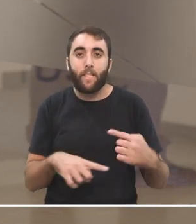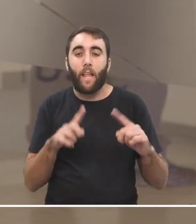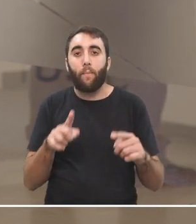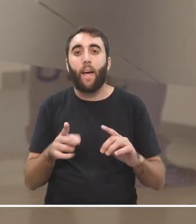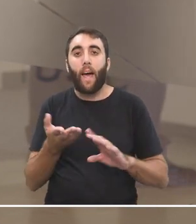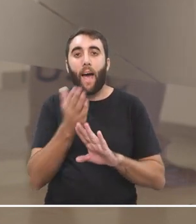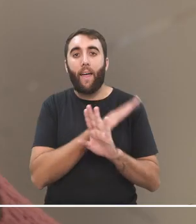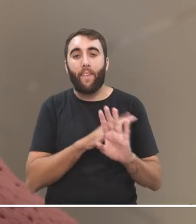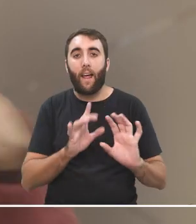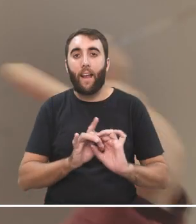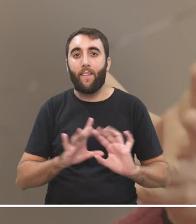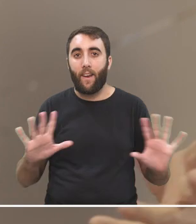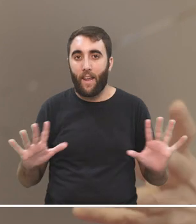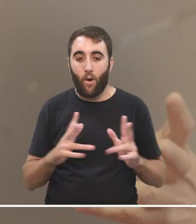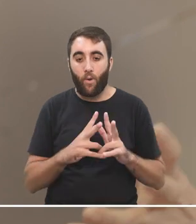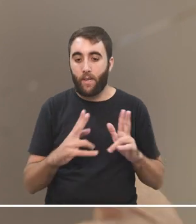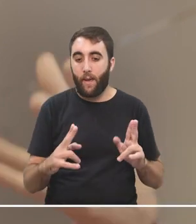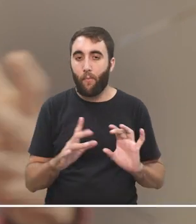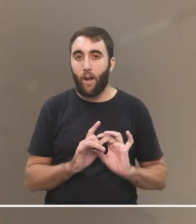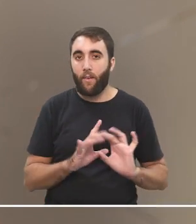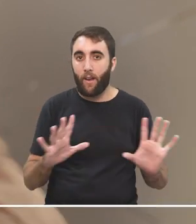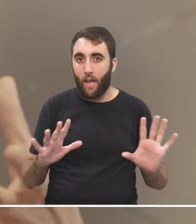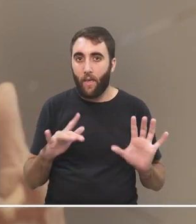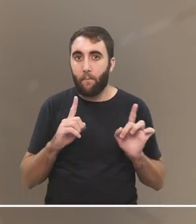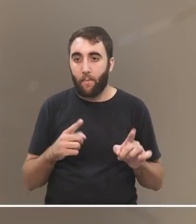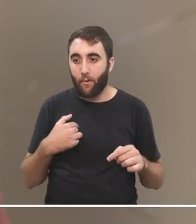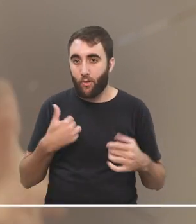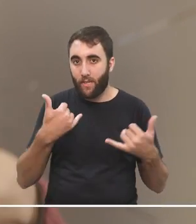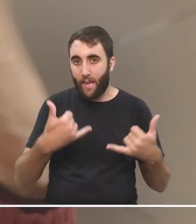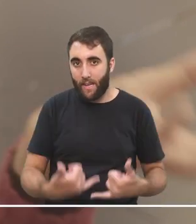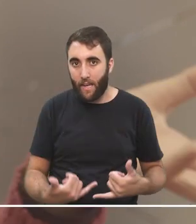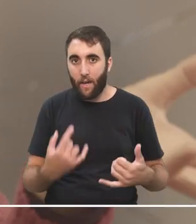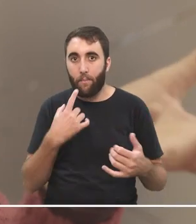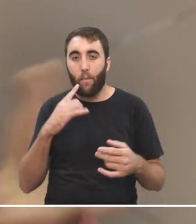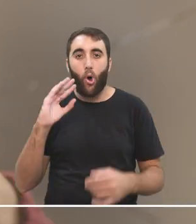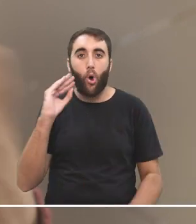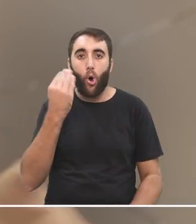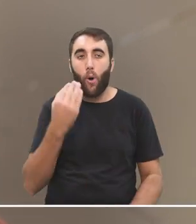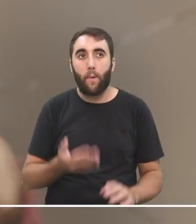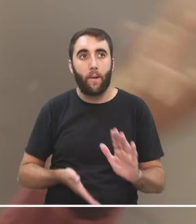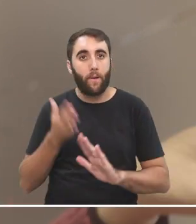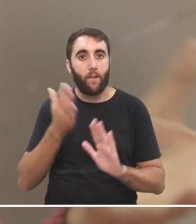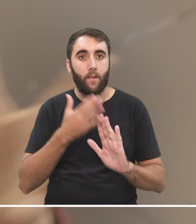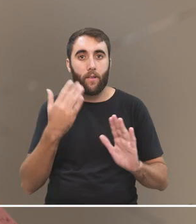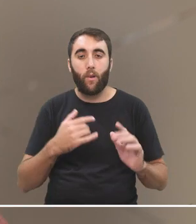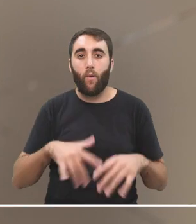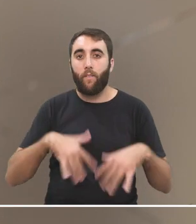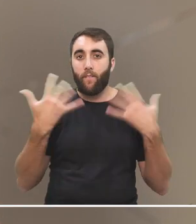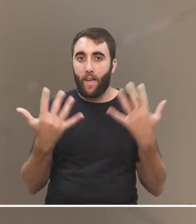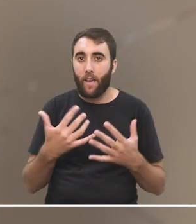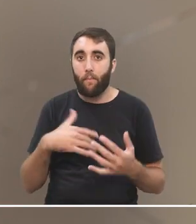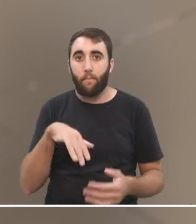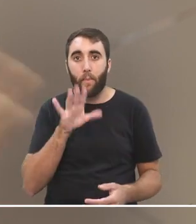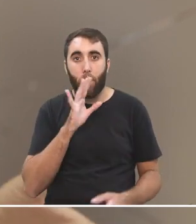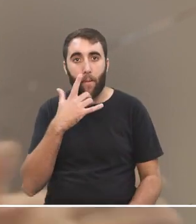ciertas libertades, intervalos de libertad que uno tenía, tanto los jóvenes que salían, o que se iban a una fiesta y que, bueno,